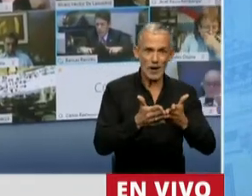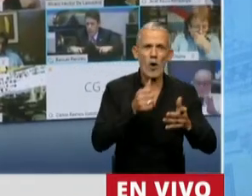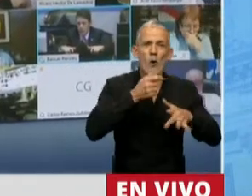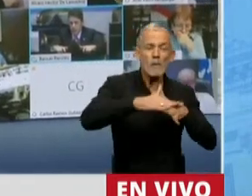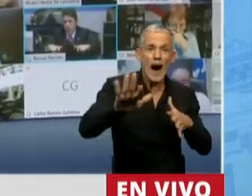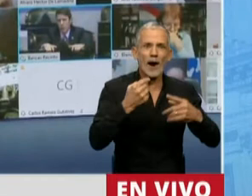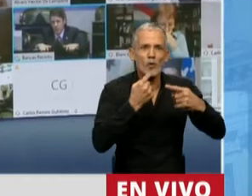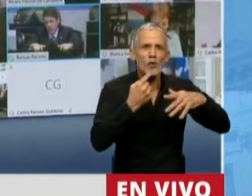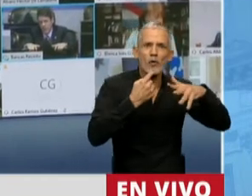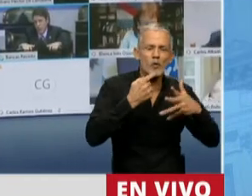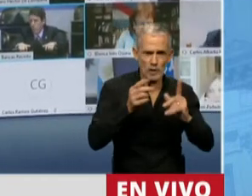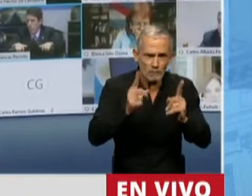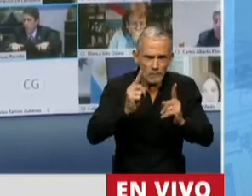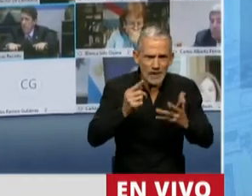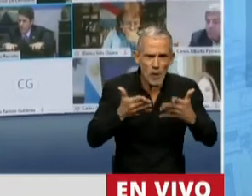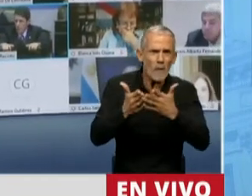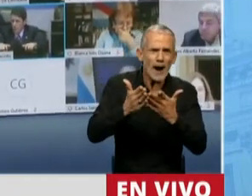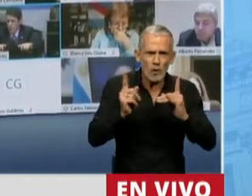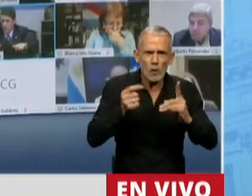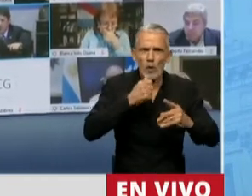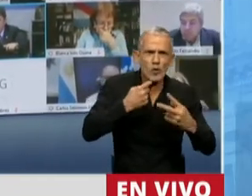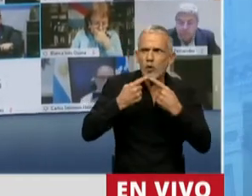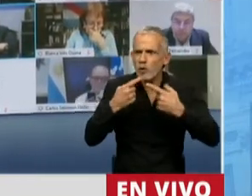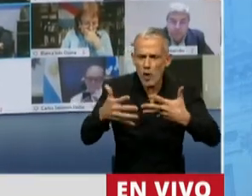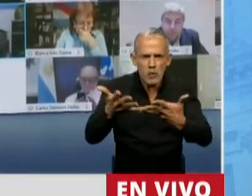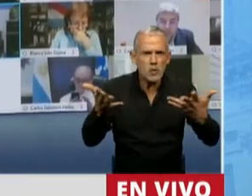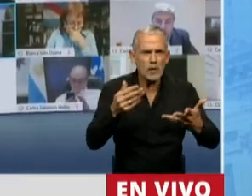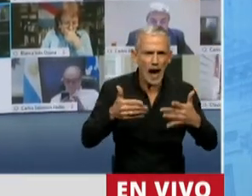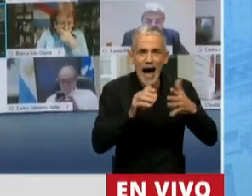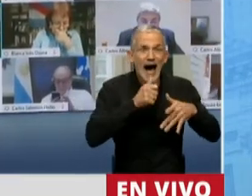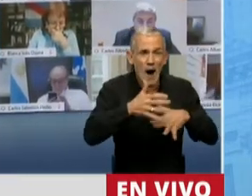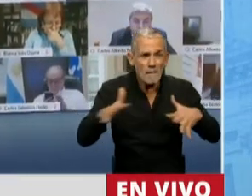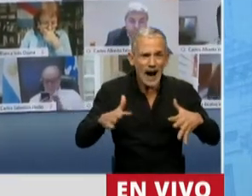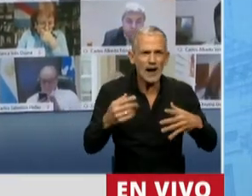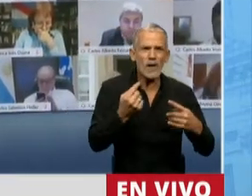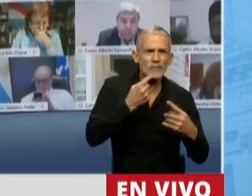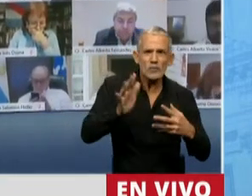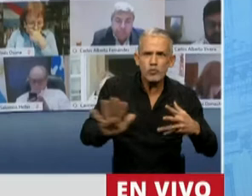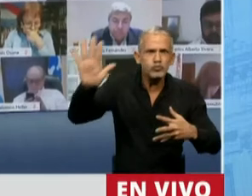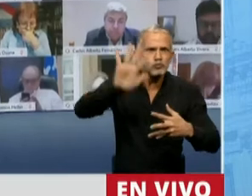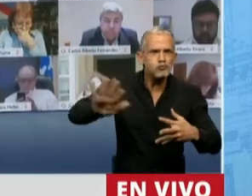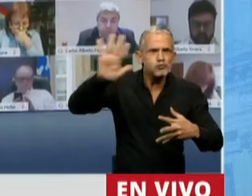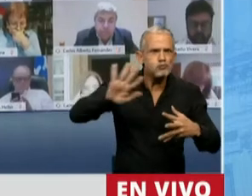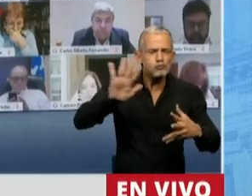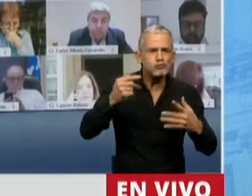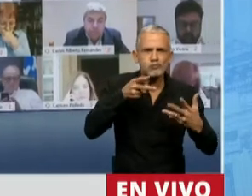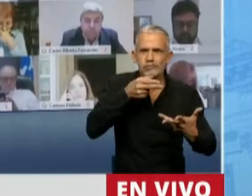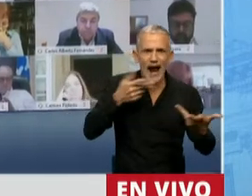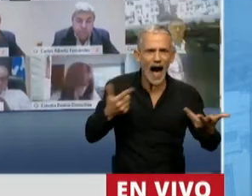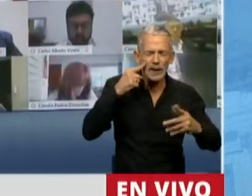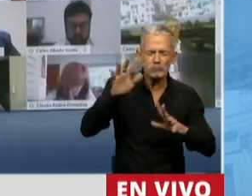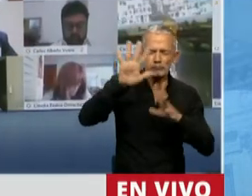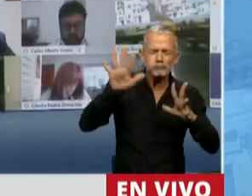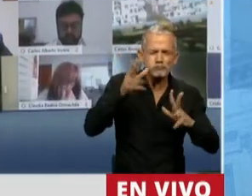insentidumbre, seguimos estando en ese barco complicado, en un mar cada vez con más incertidumbre. Hemos perdido muchas